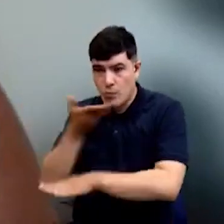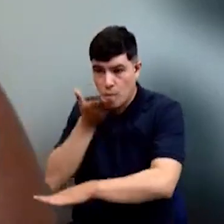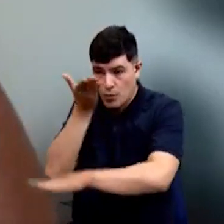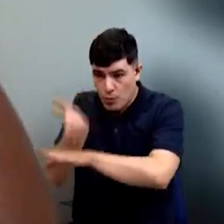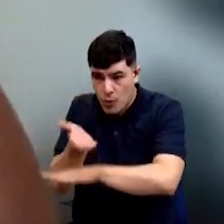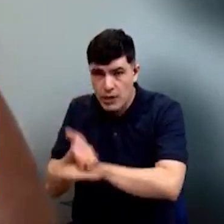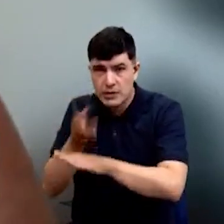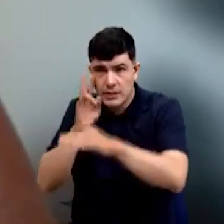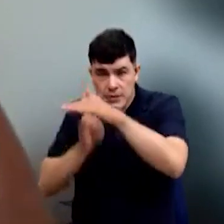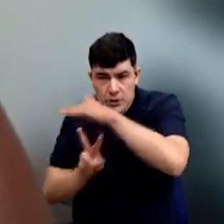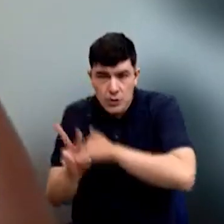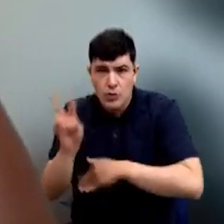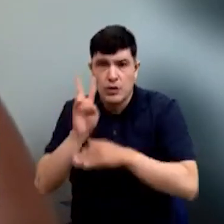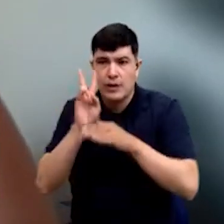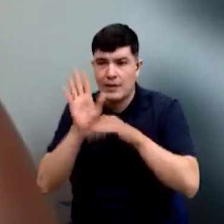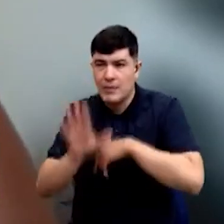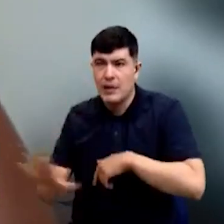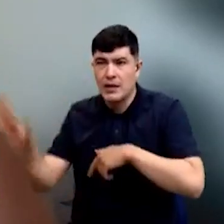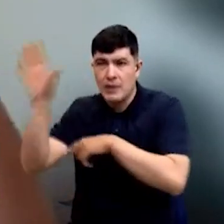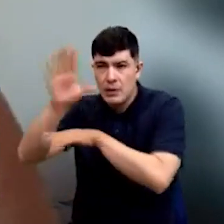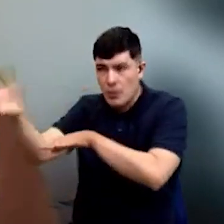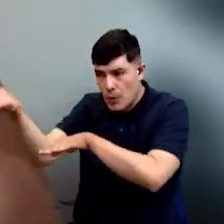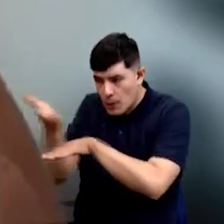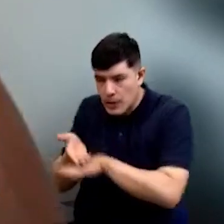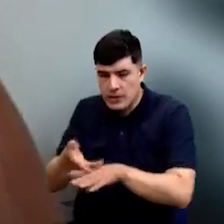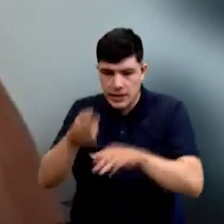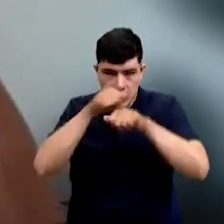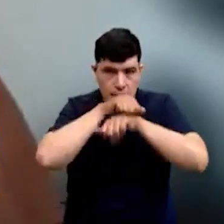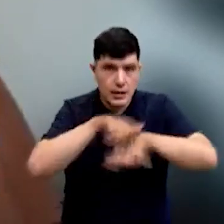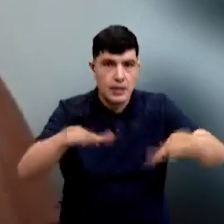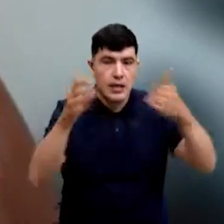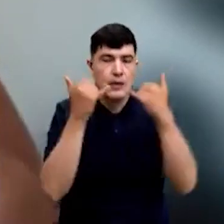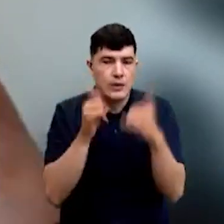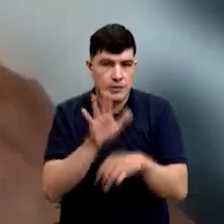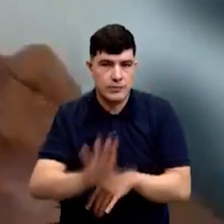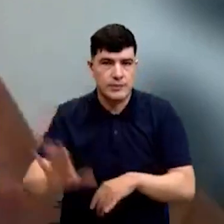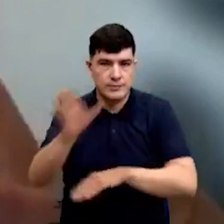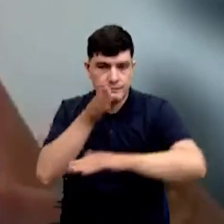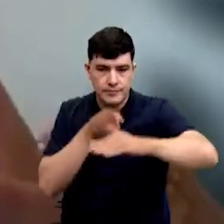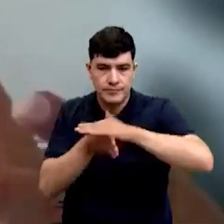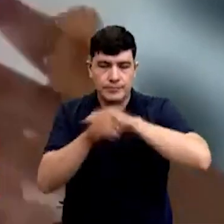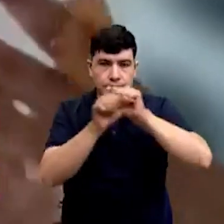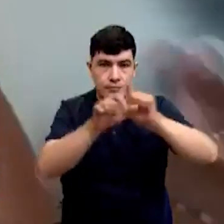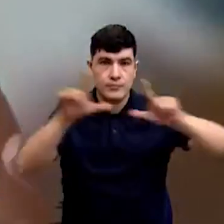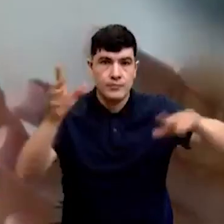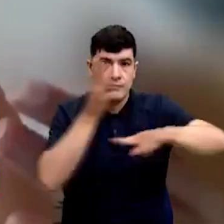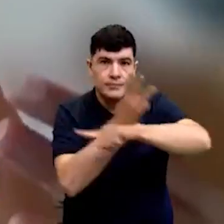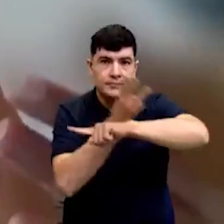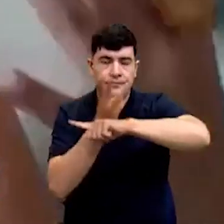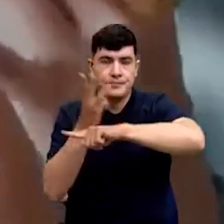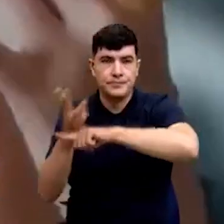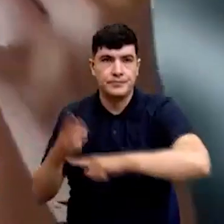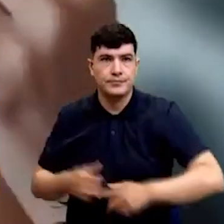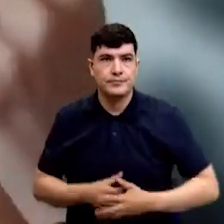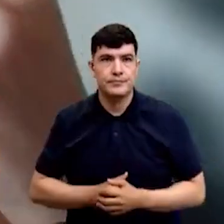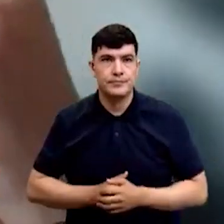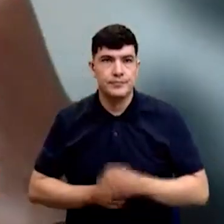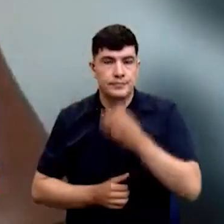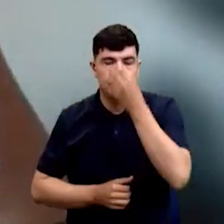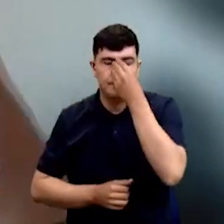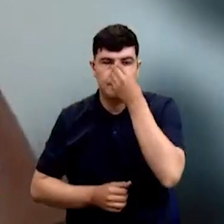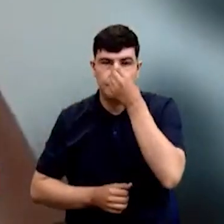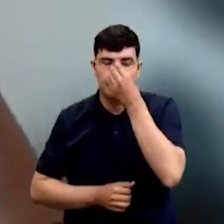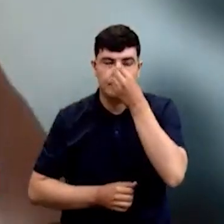sus apuestas, su visión de departamento. Y como santandereanos y bumangueses, porque allí también están los programas de gobierno de las